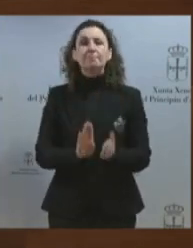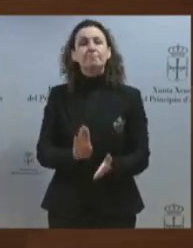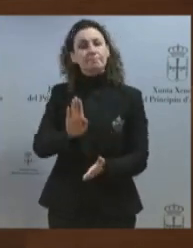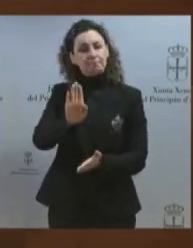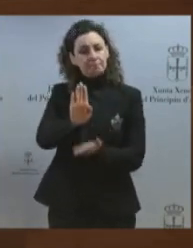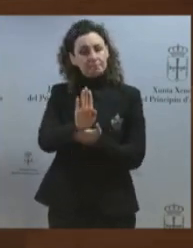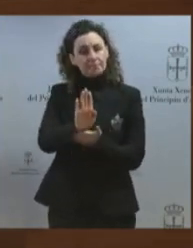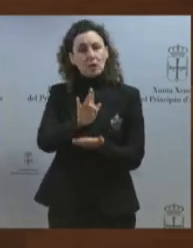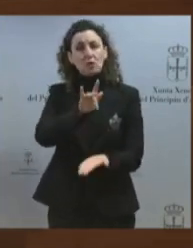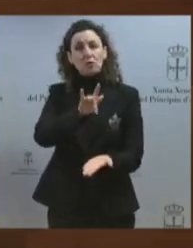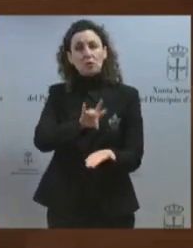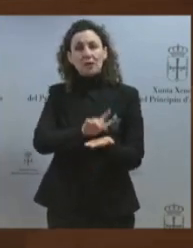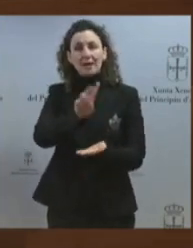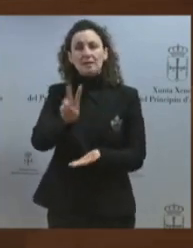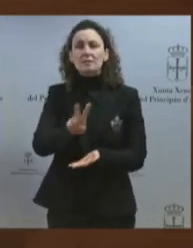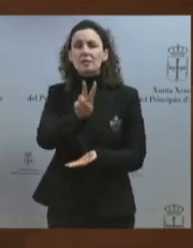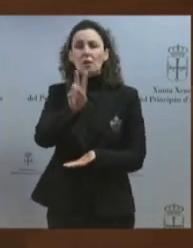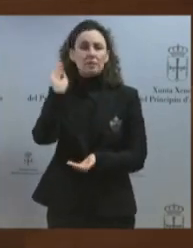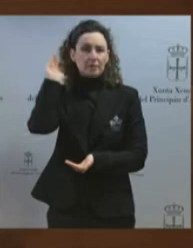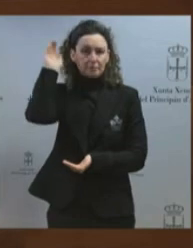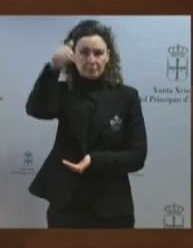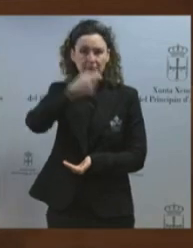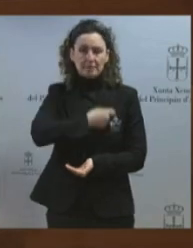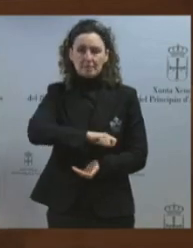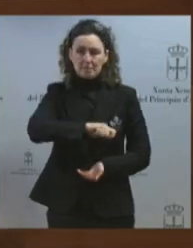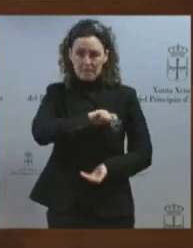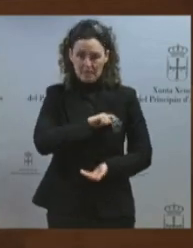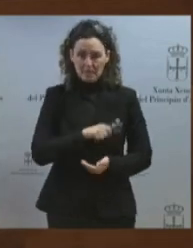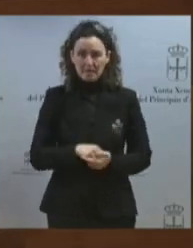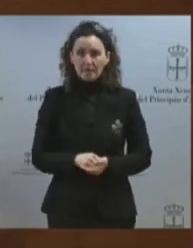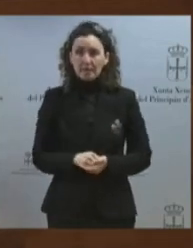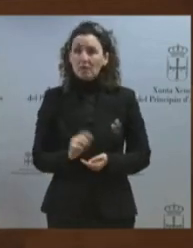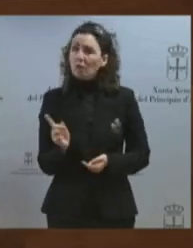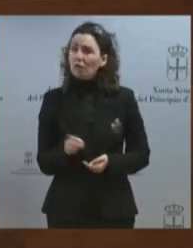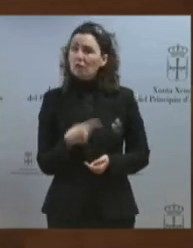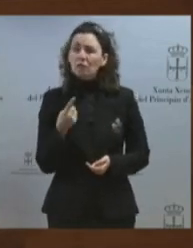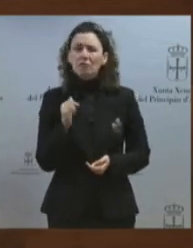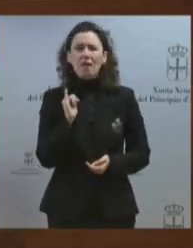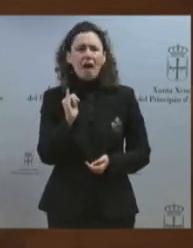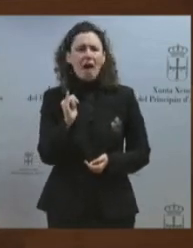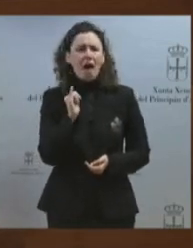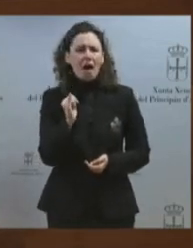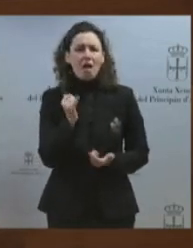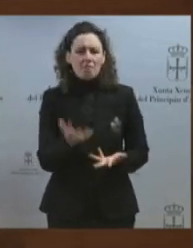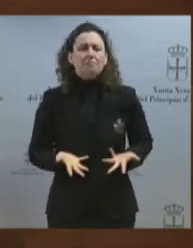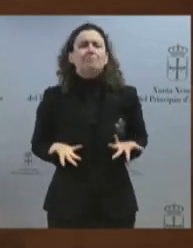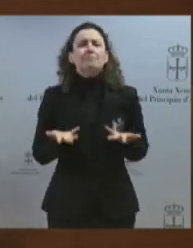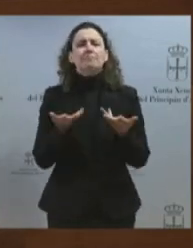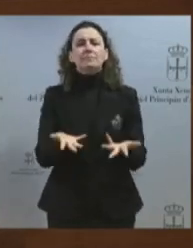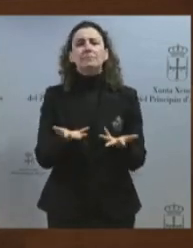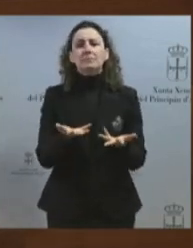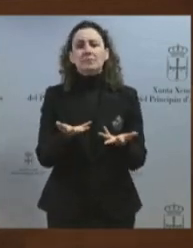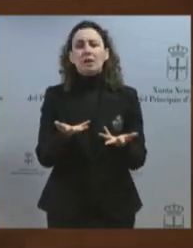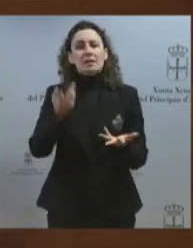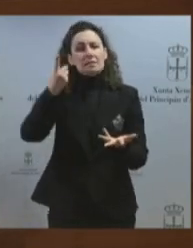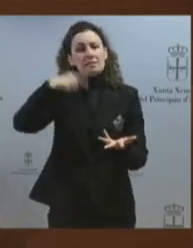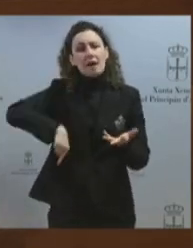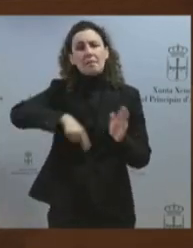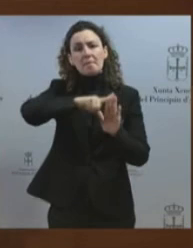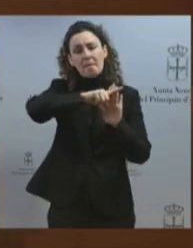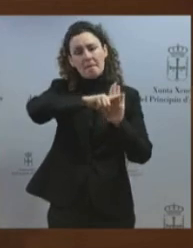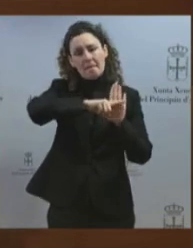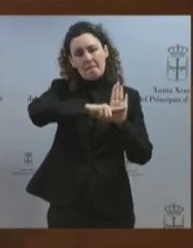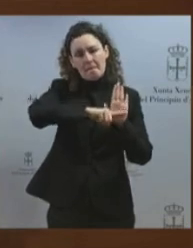Española. Tenemos a nuestra disposición todos sus nombres y sus datos en el portal de los archivos